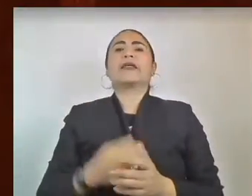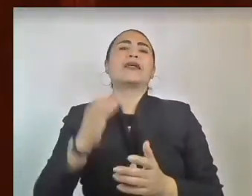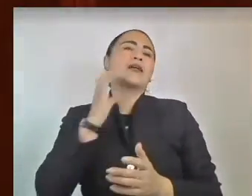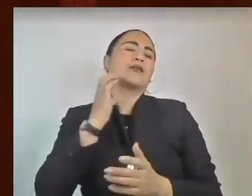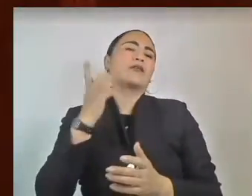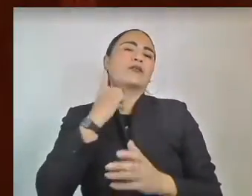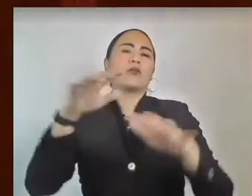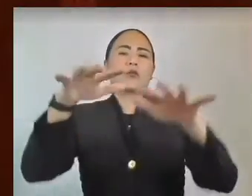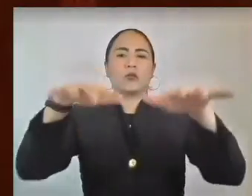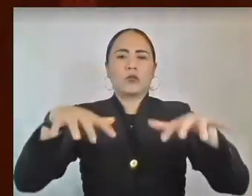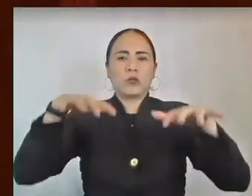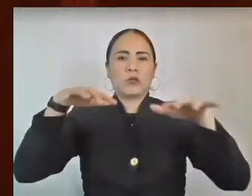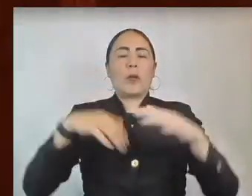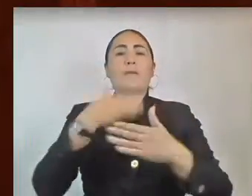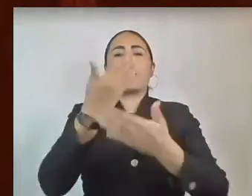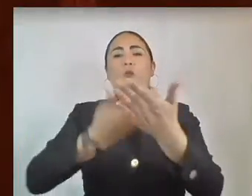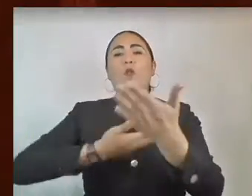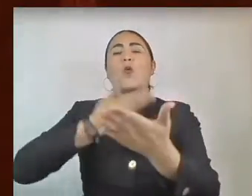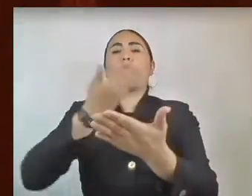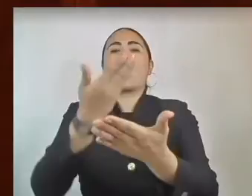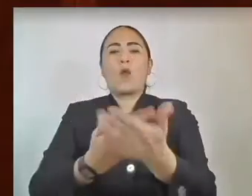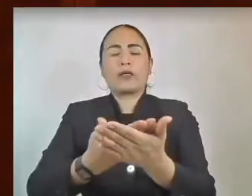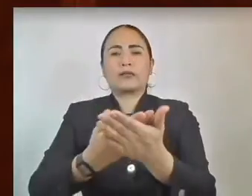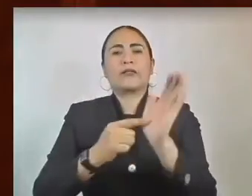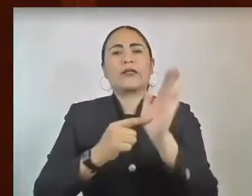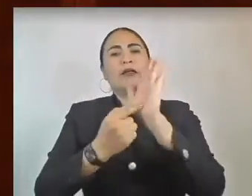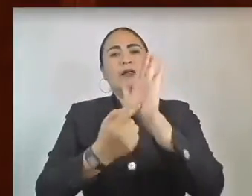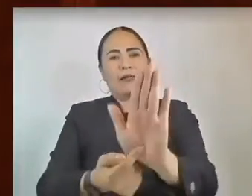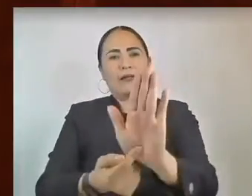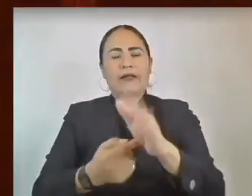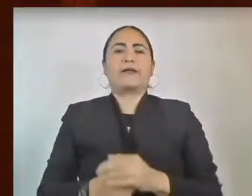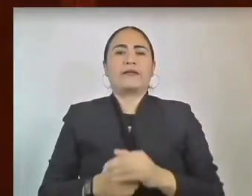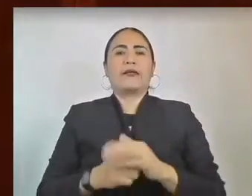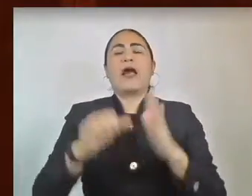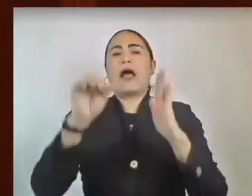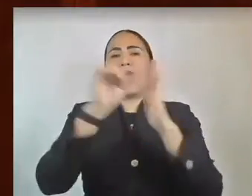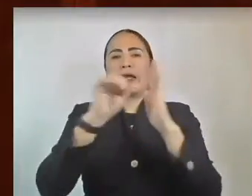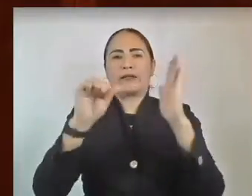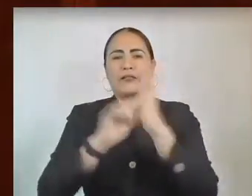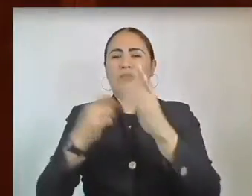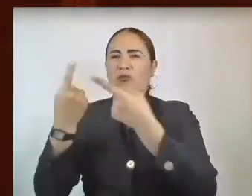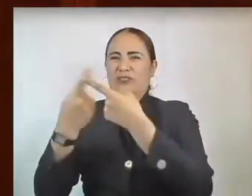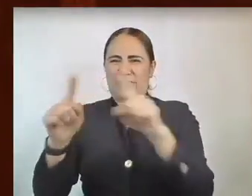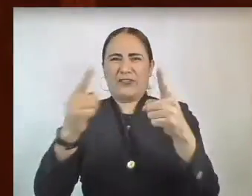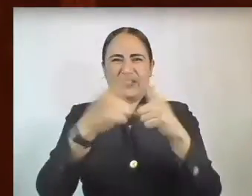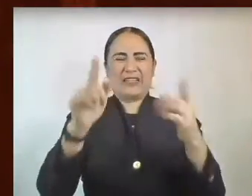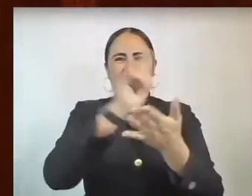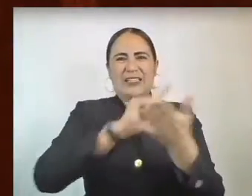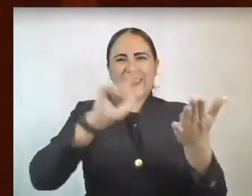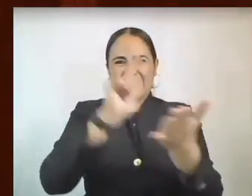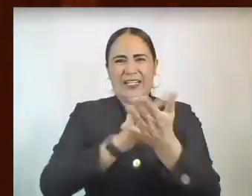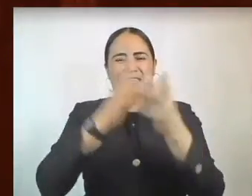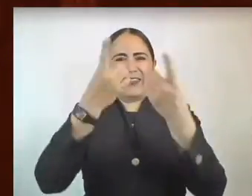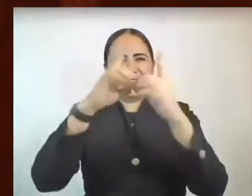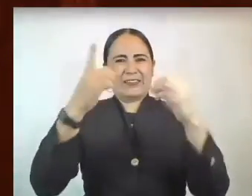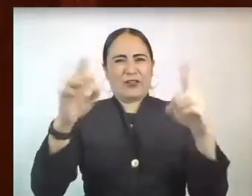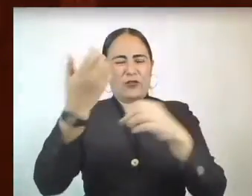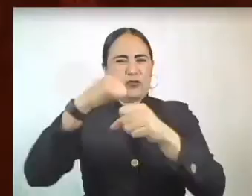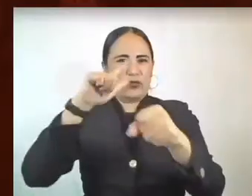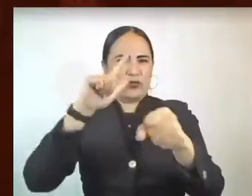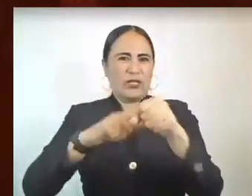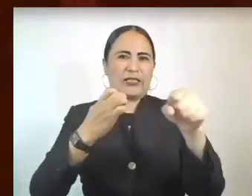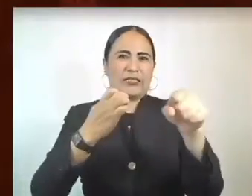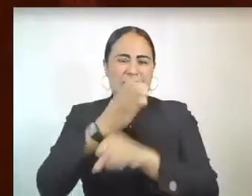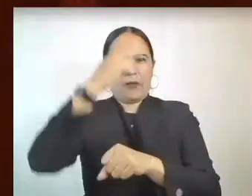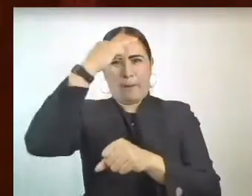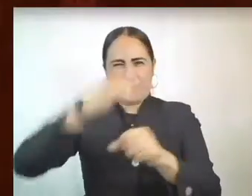el siguiente proyecto de decreto por el que se reforman diversos artículos de la ley de desarrollo social del estado de méxico